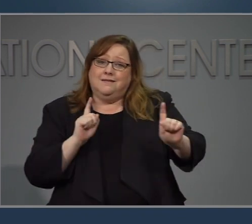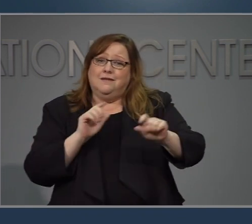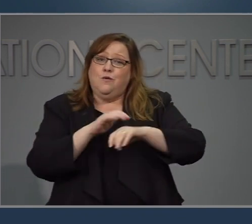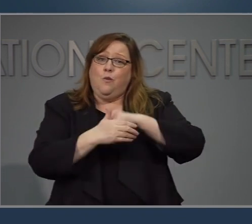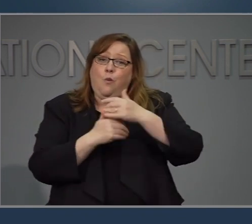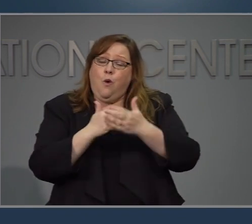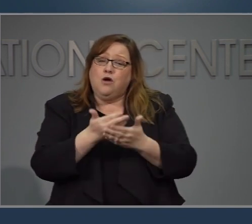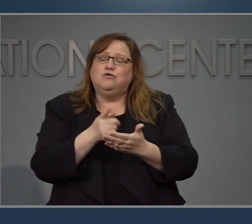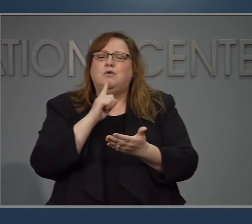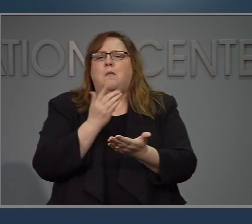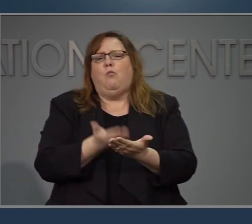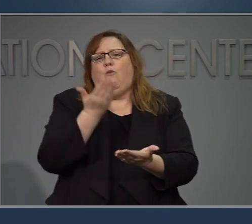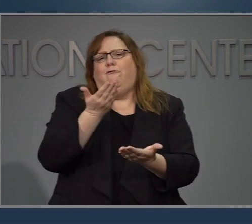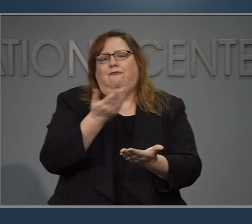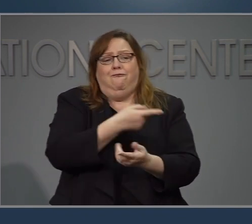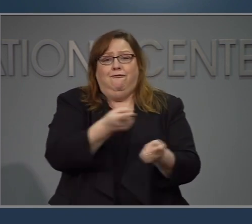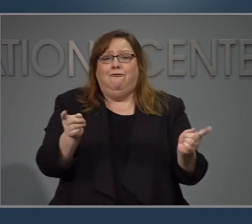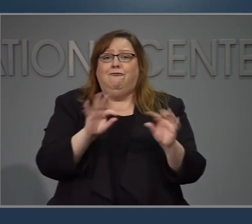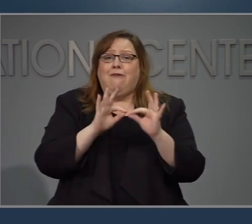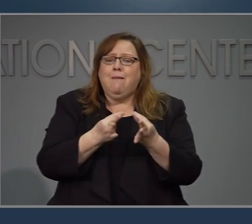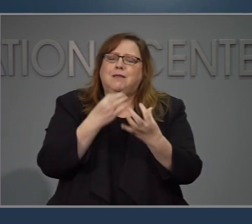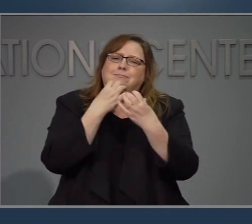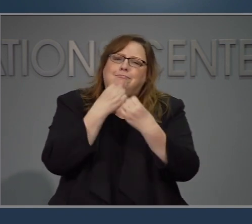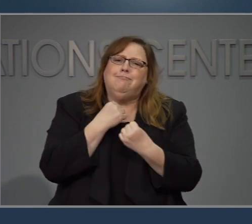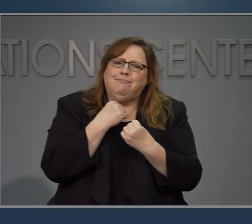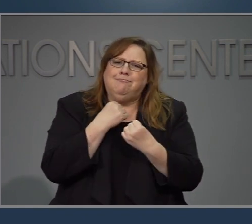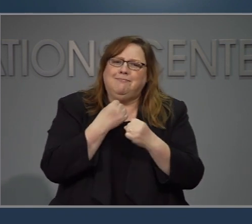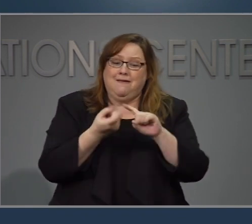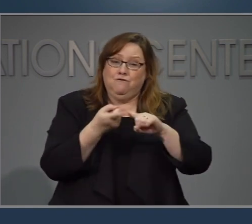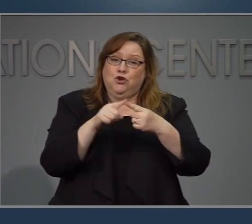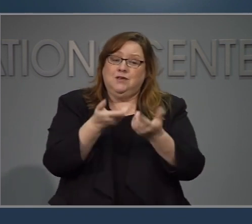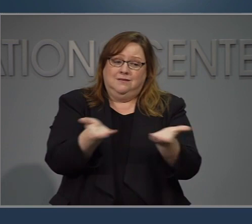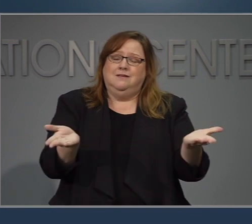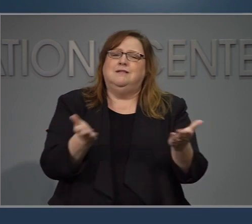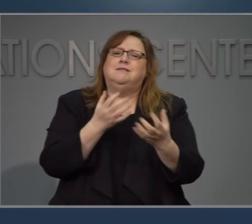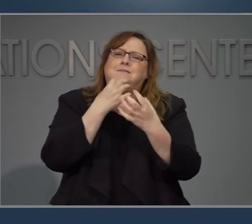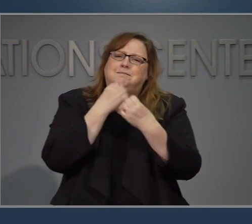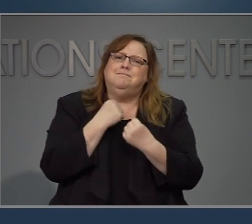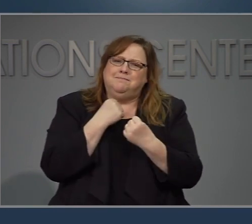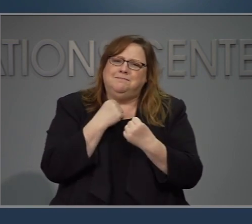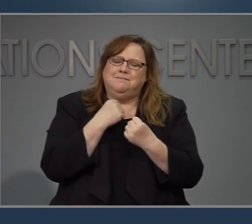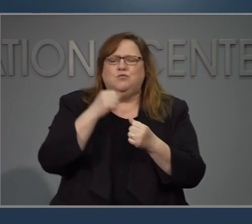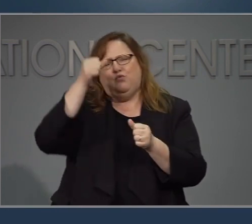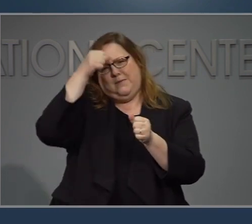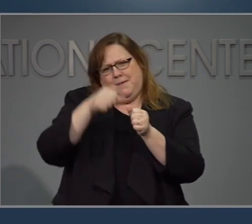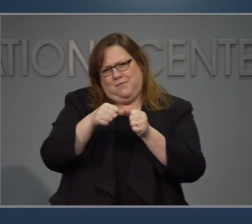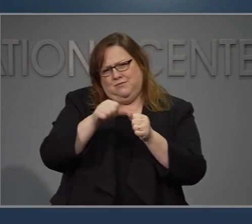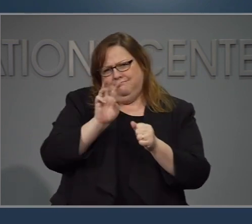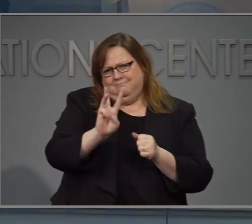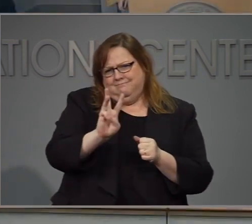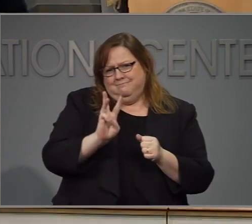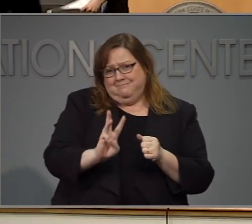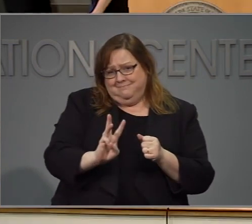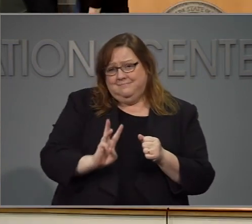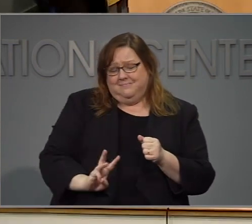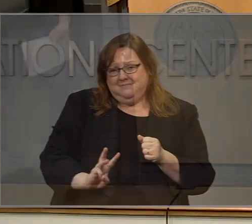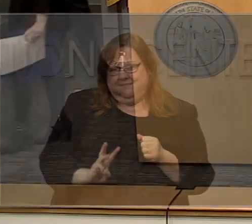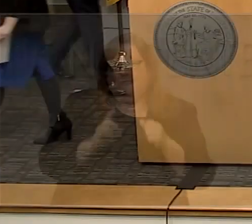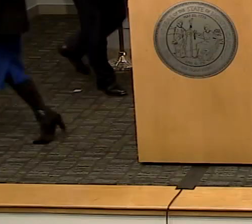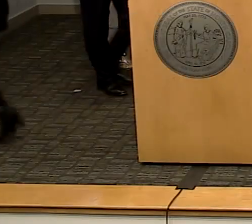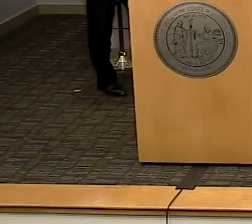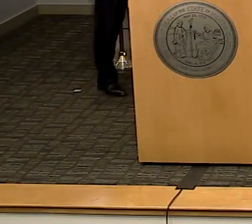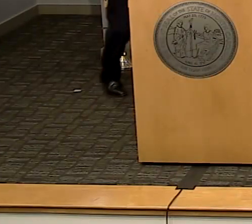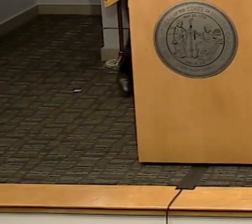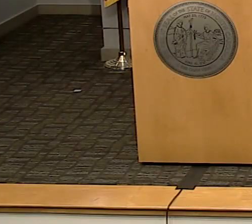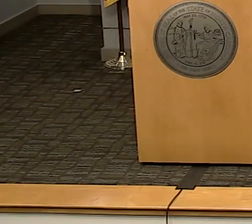nos lavamos las manos muy frecuentes y eso quiere le decimos a todos que nos preocupamos por ellos que recuerden usar